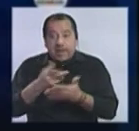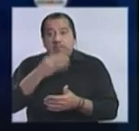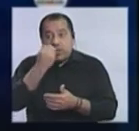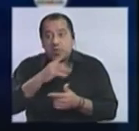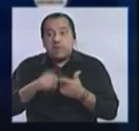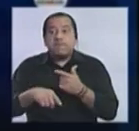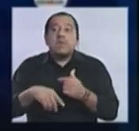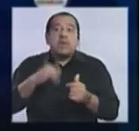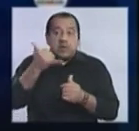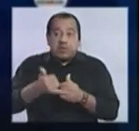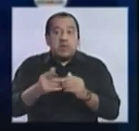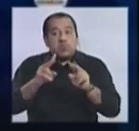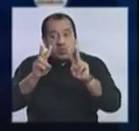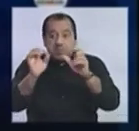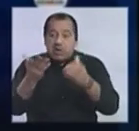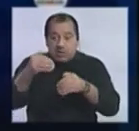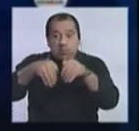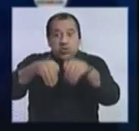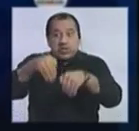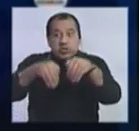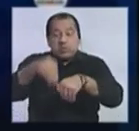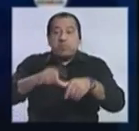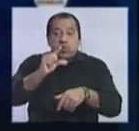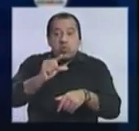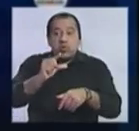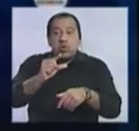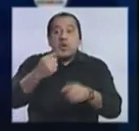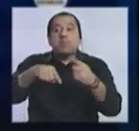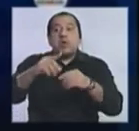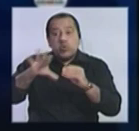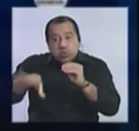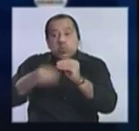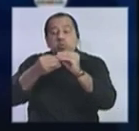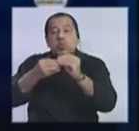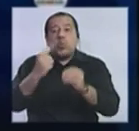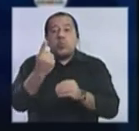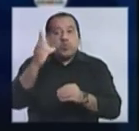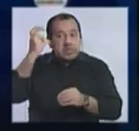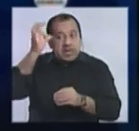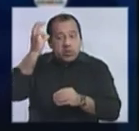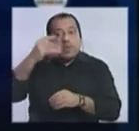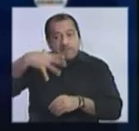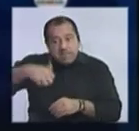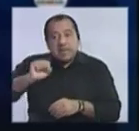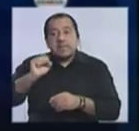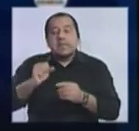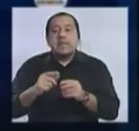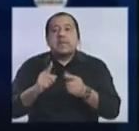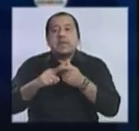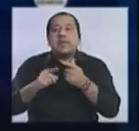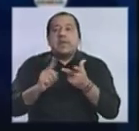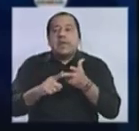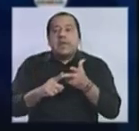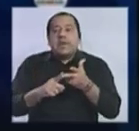teniendo un nivel de votación menor, tiene un senador más. Esto tiene que ver con la distribución proporcional de las